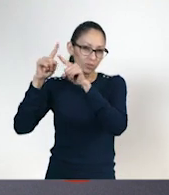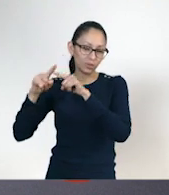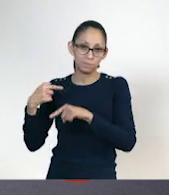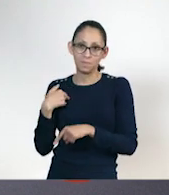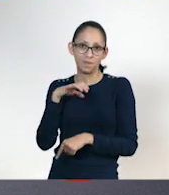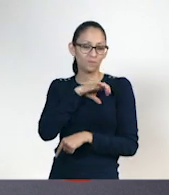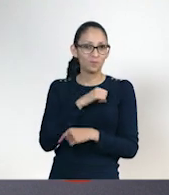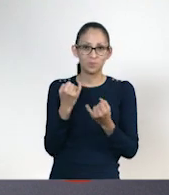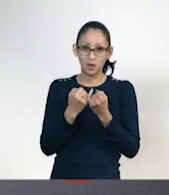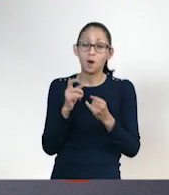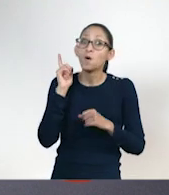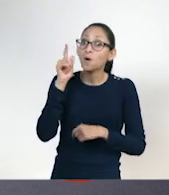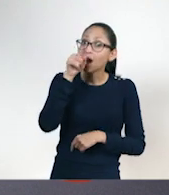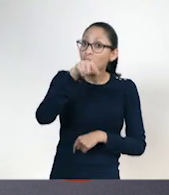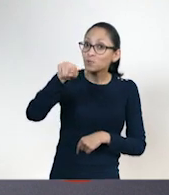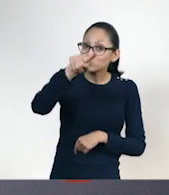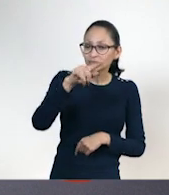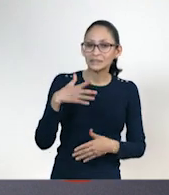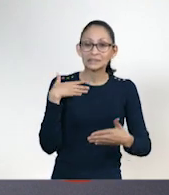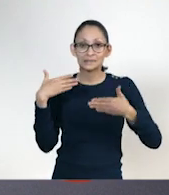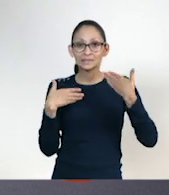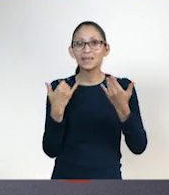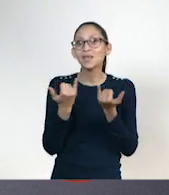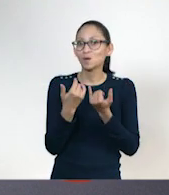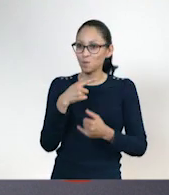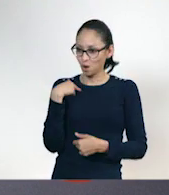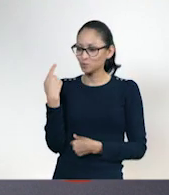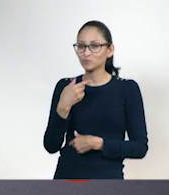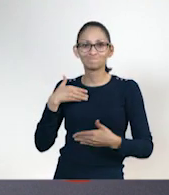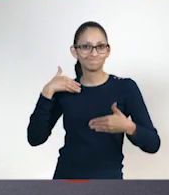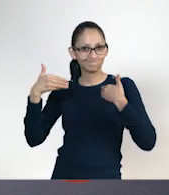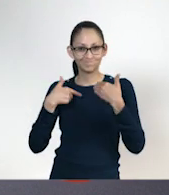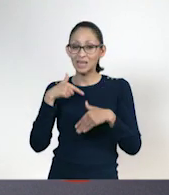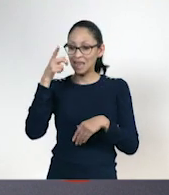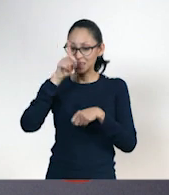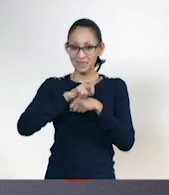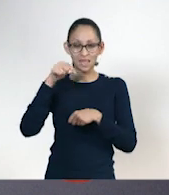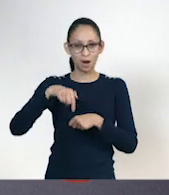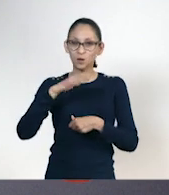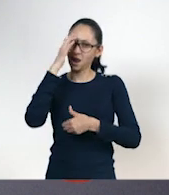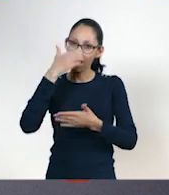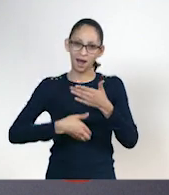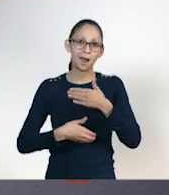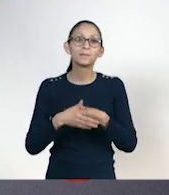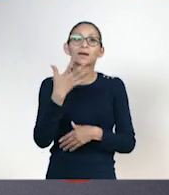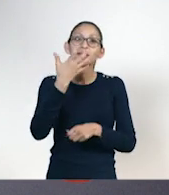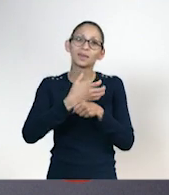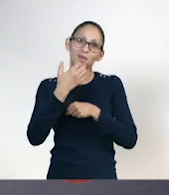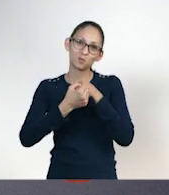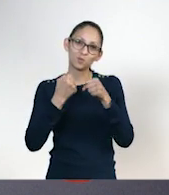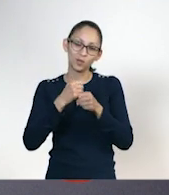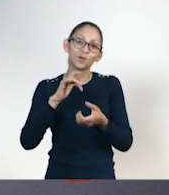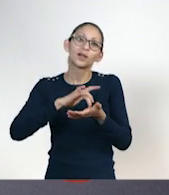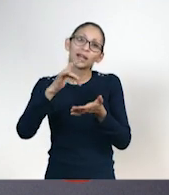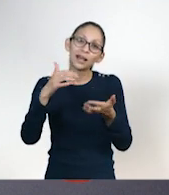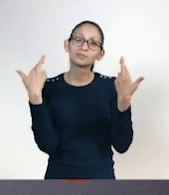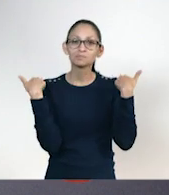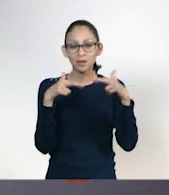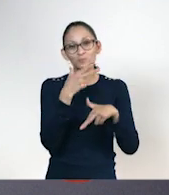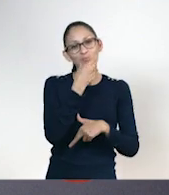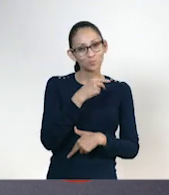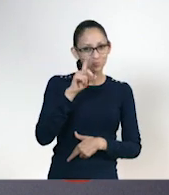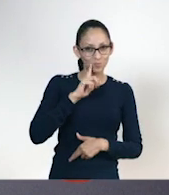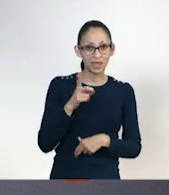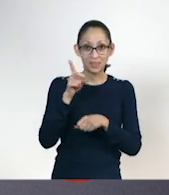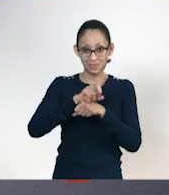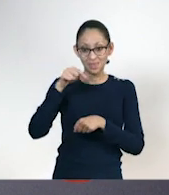Esperemos que la hayan disfrutado tanto como nosotros y hasta aquí terminamos con el quinto grado. Les damos las gracias a los maestros y las maestras que el